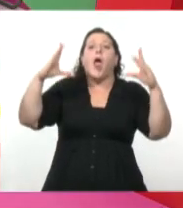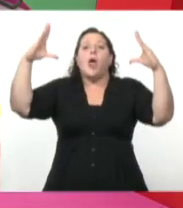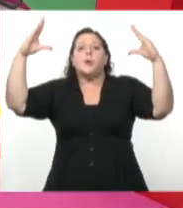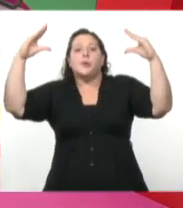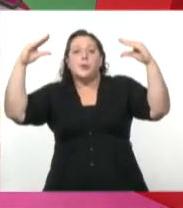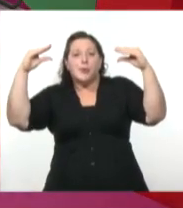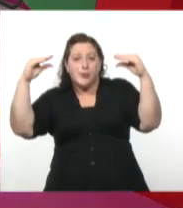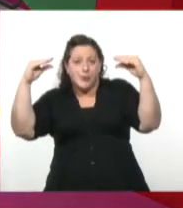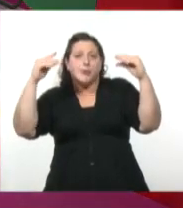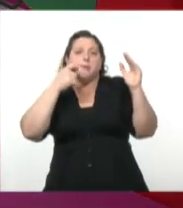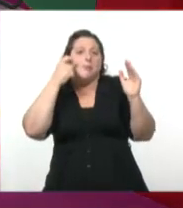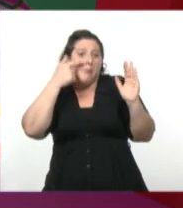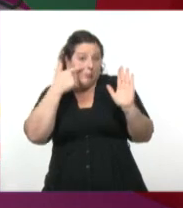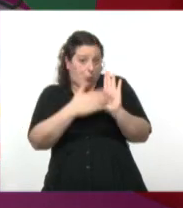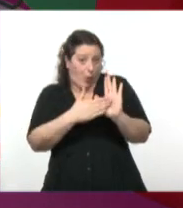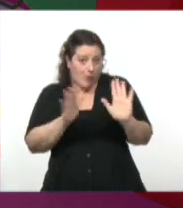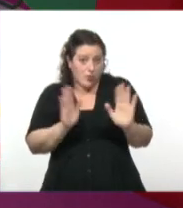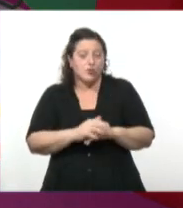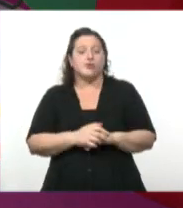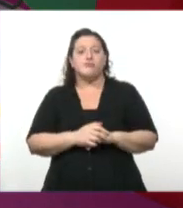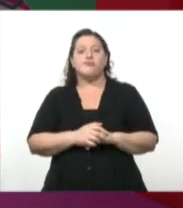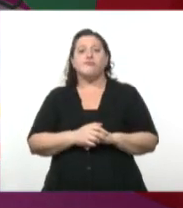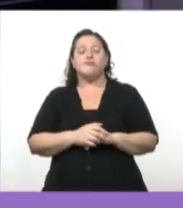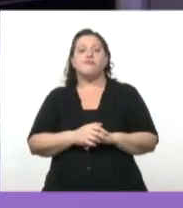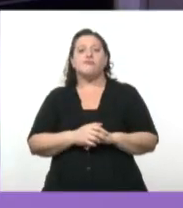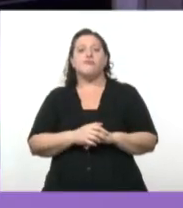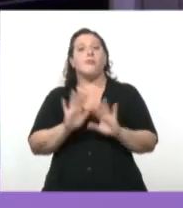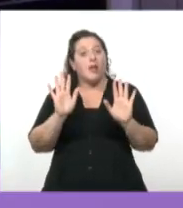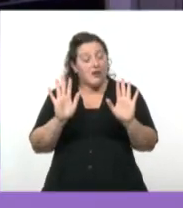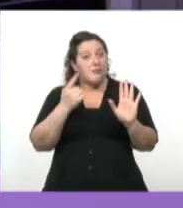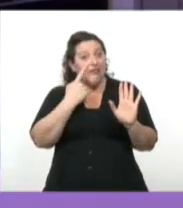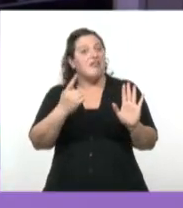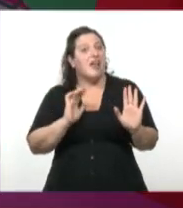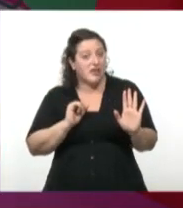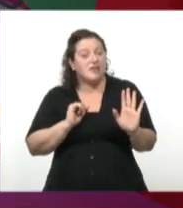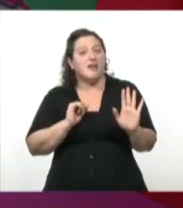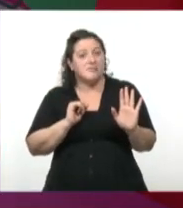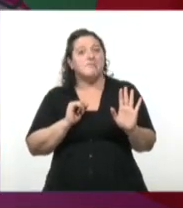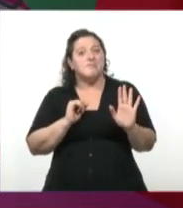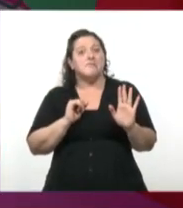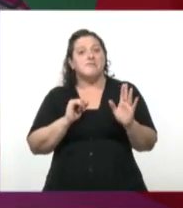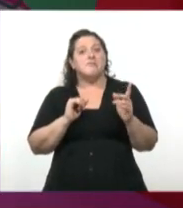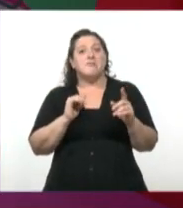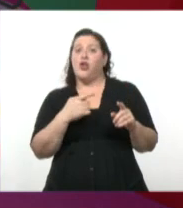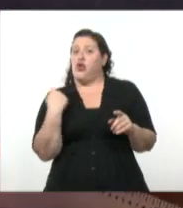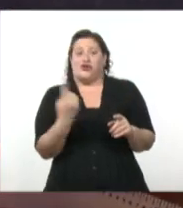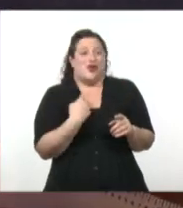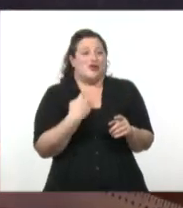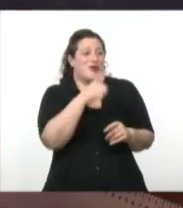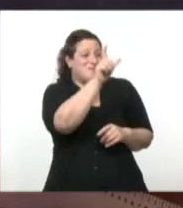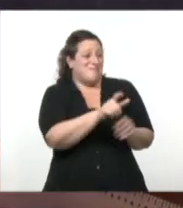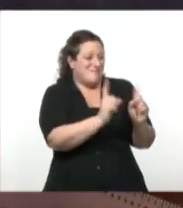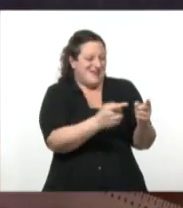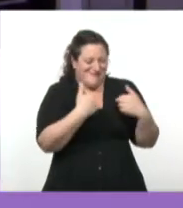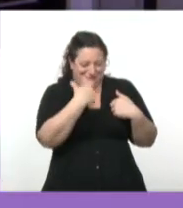A ver. Ahí está. Vos fíjate que seguimos siendo nosotros. Yo te